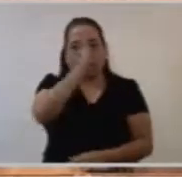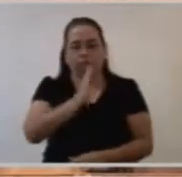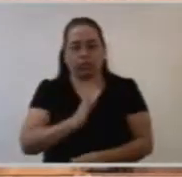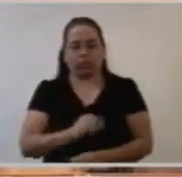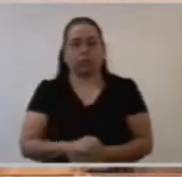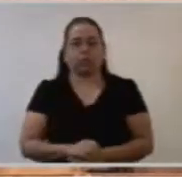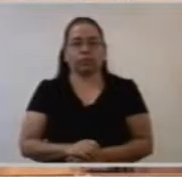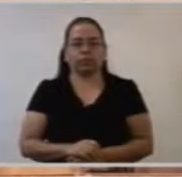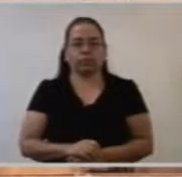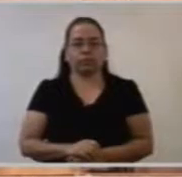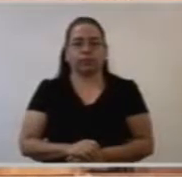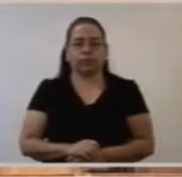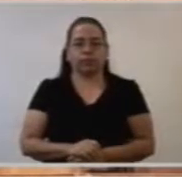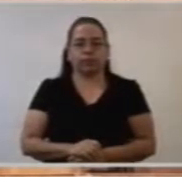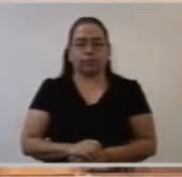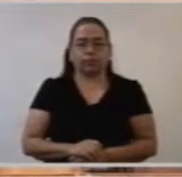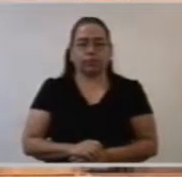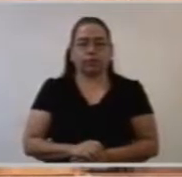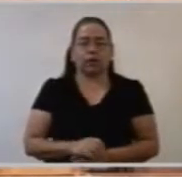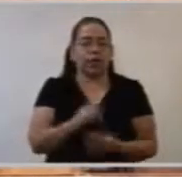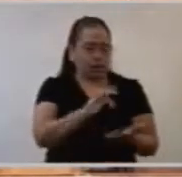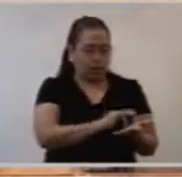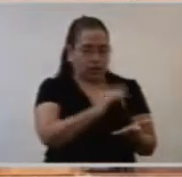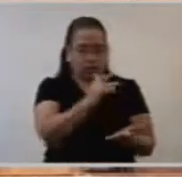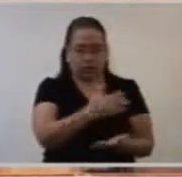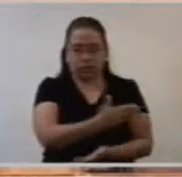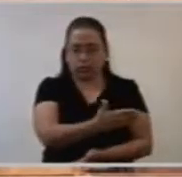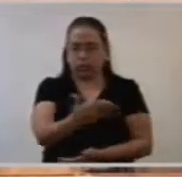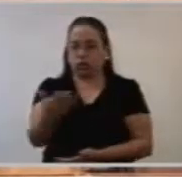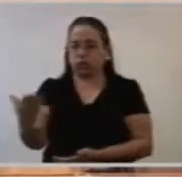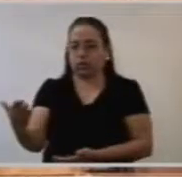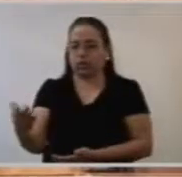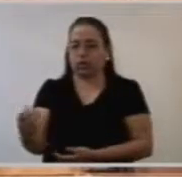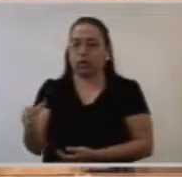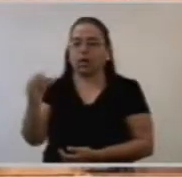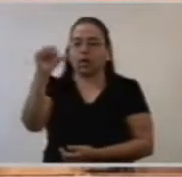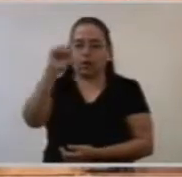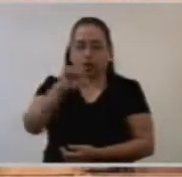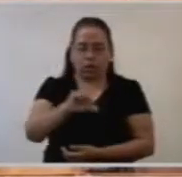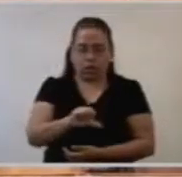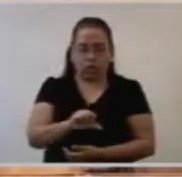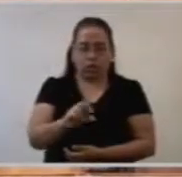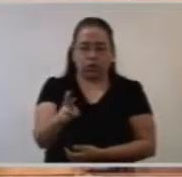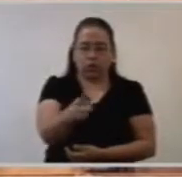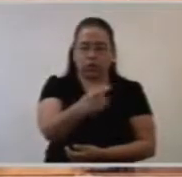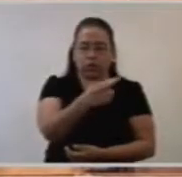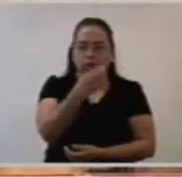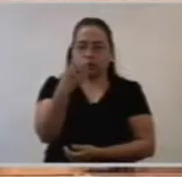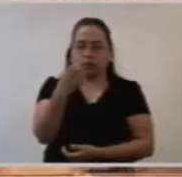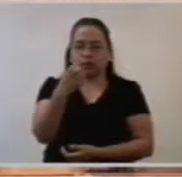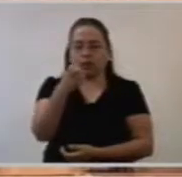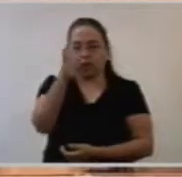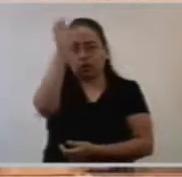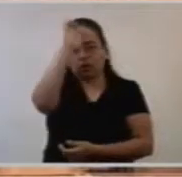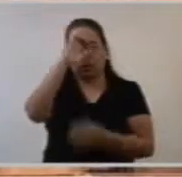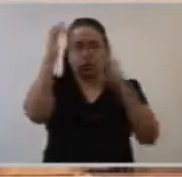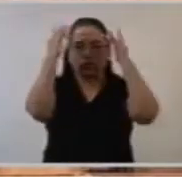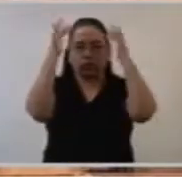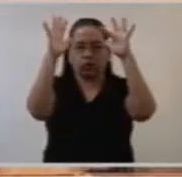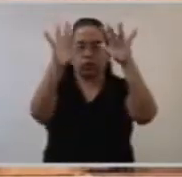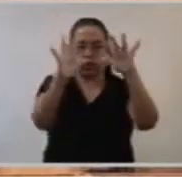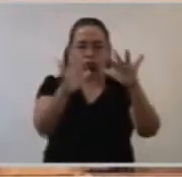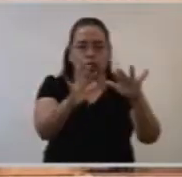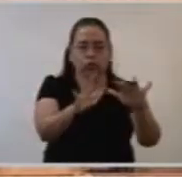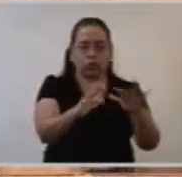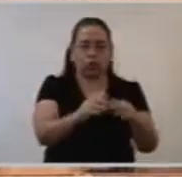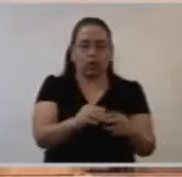De modo especial agradezco a ustedes, quienes hoy se confirman que vienen con sus papás